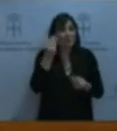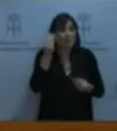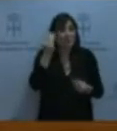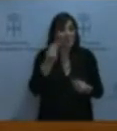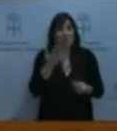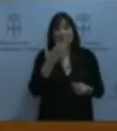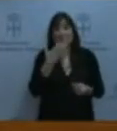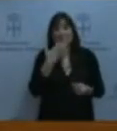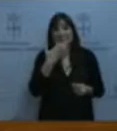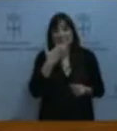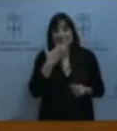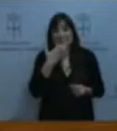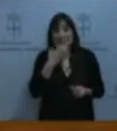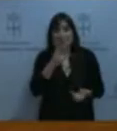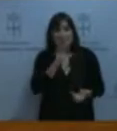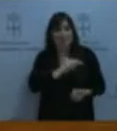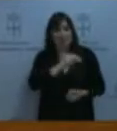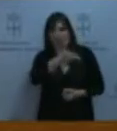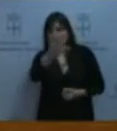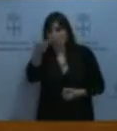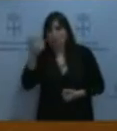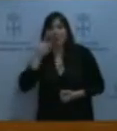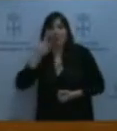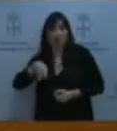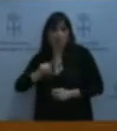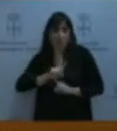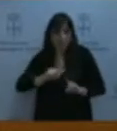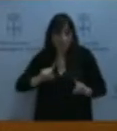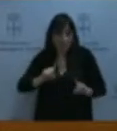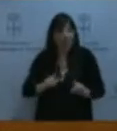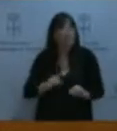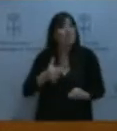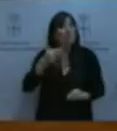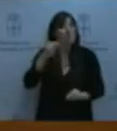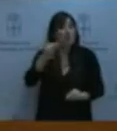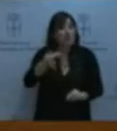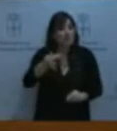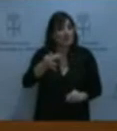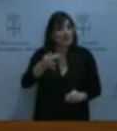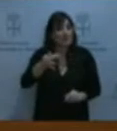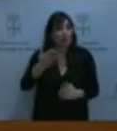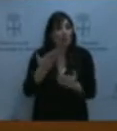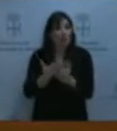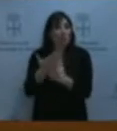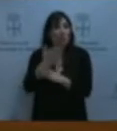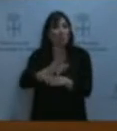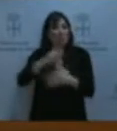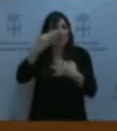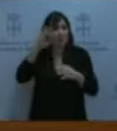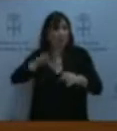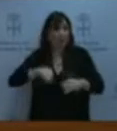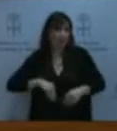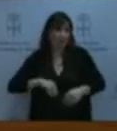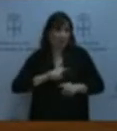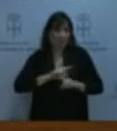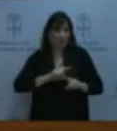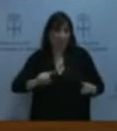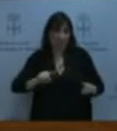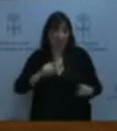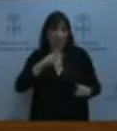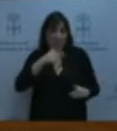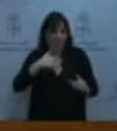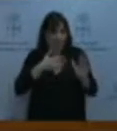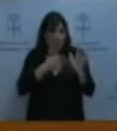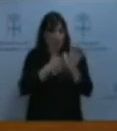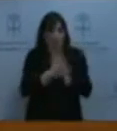otro lado, el no aceptar propuestas razonables, como voy a pasar a explicar ahora la enmienda que nosotros hemos presentado, no nos parece el